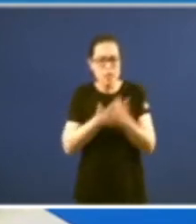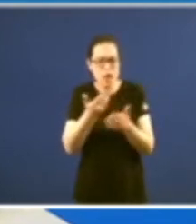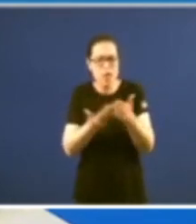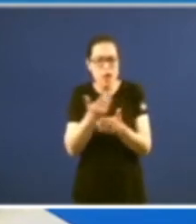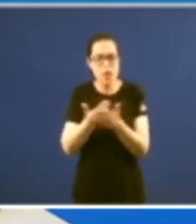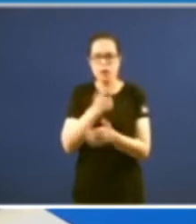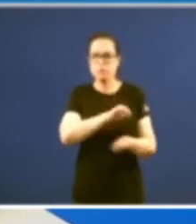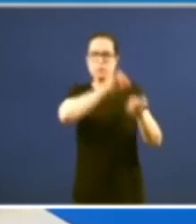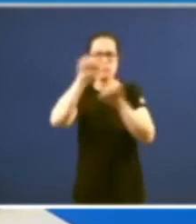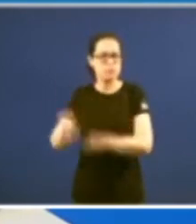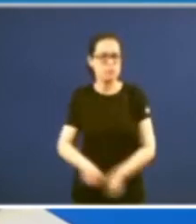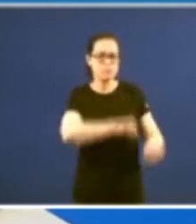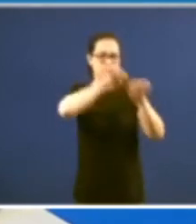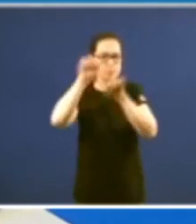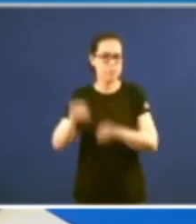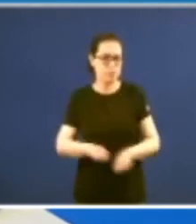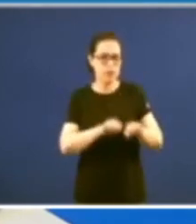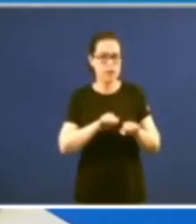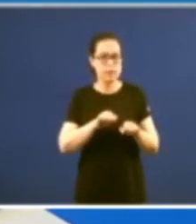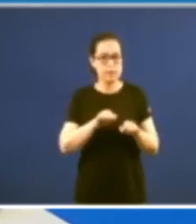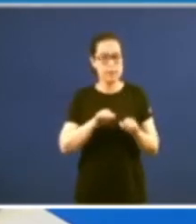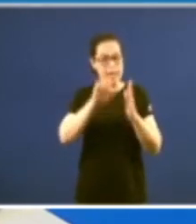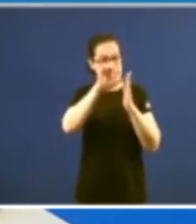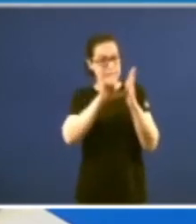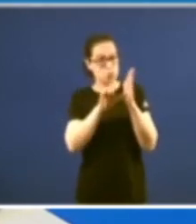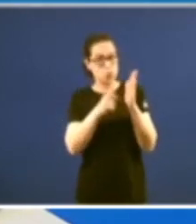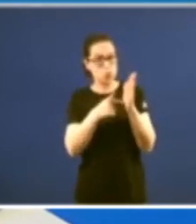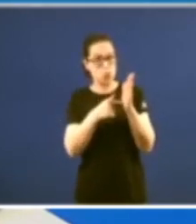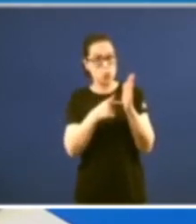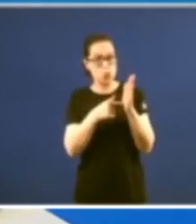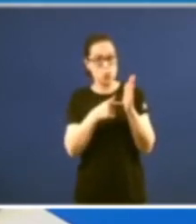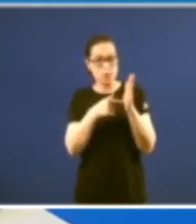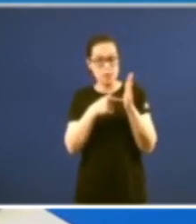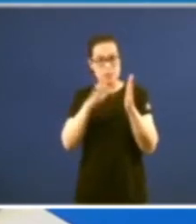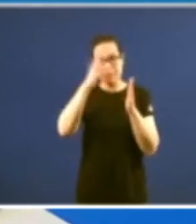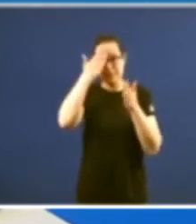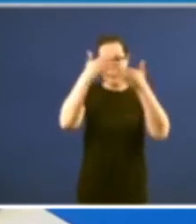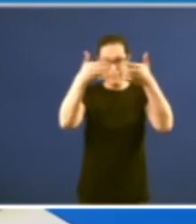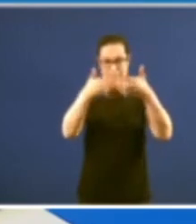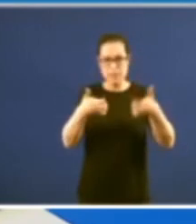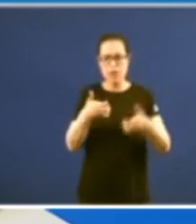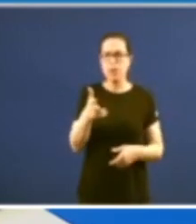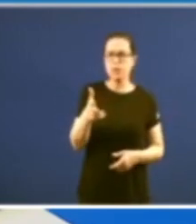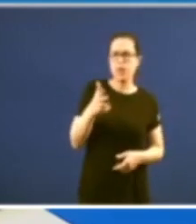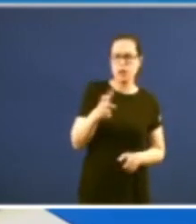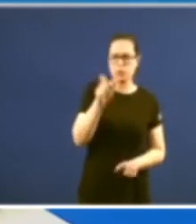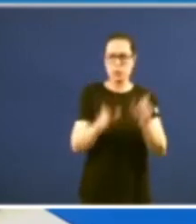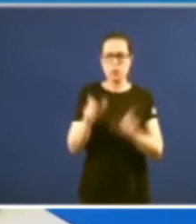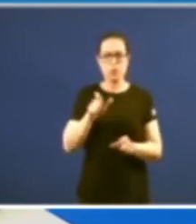diario e reivindicar como dio o propio estatuto no seu arranque o dereito dos galegos a traballar